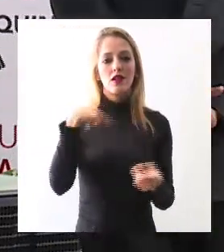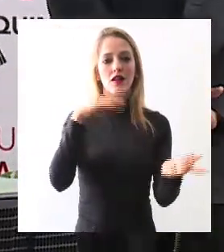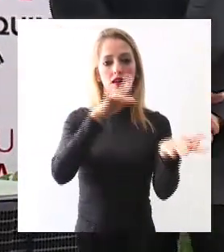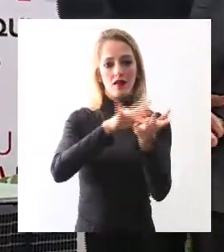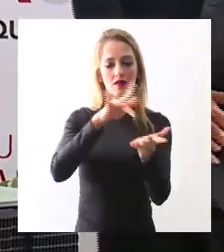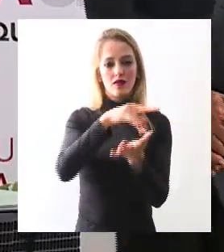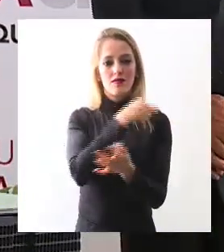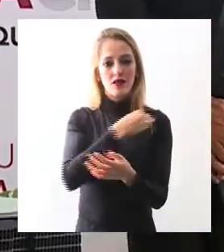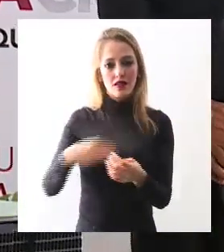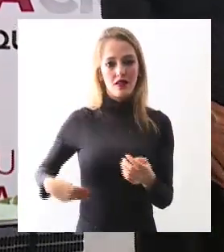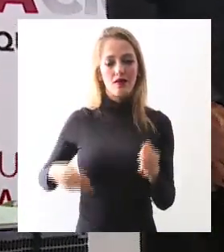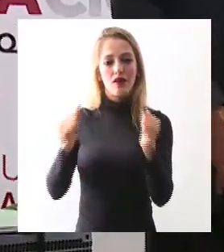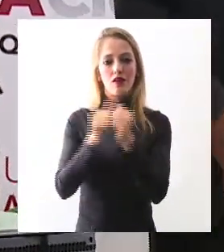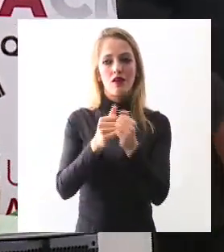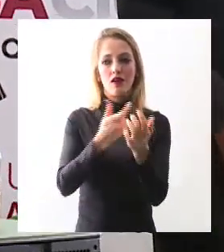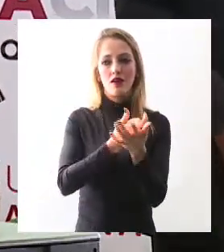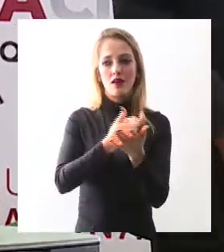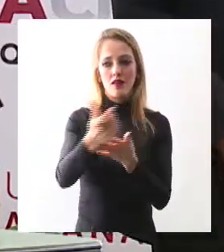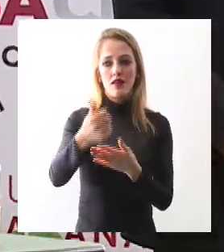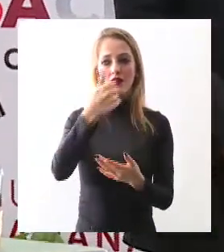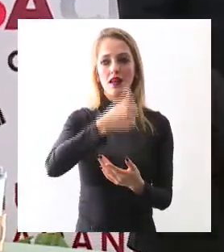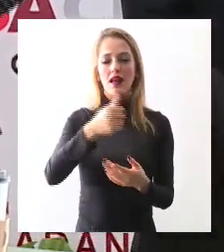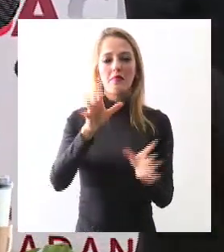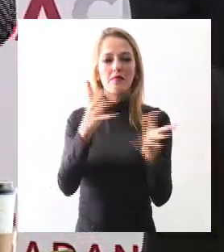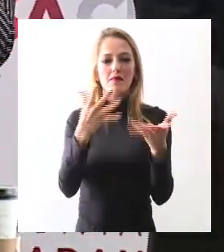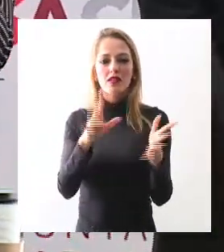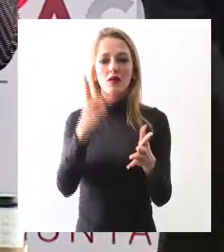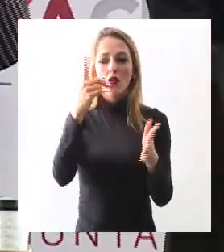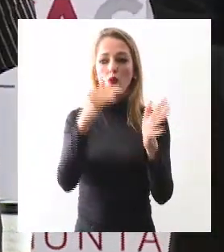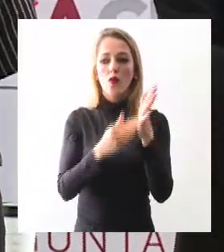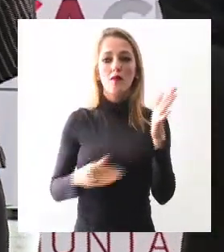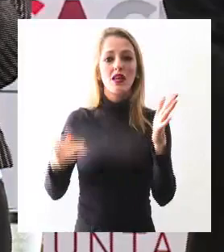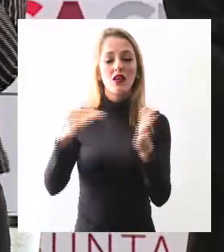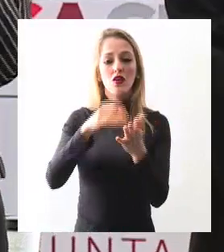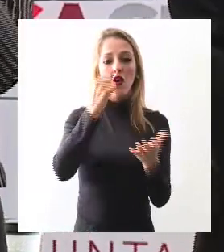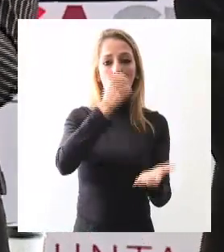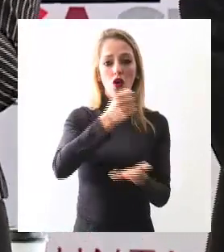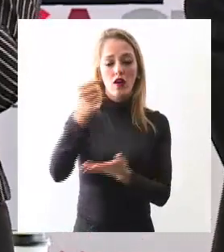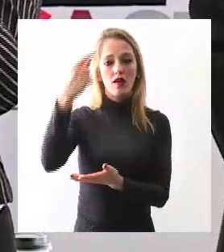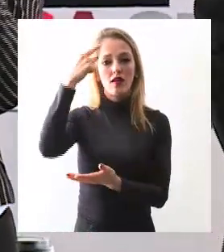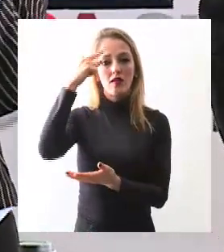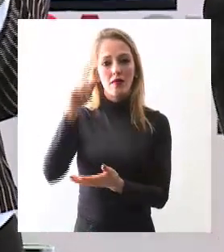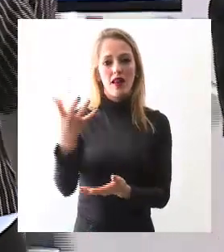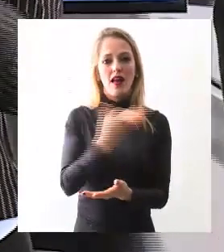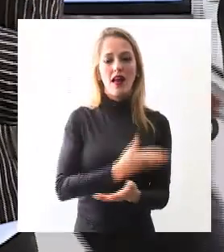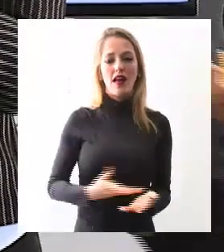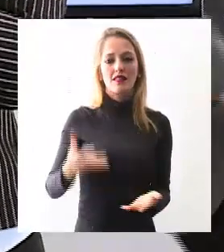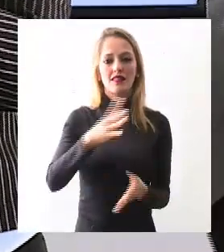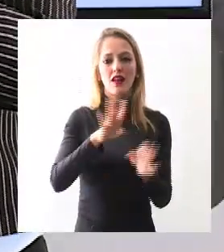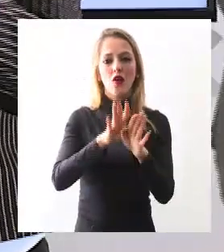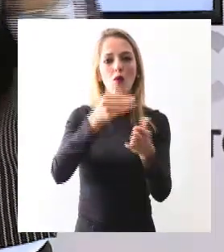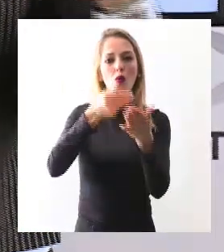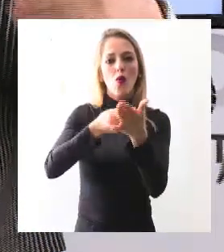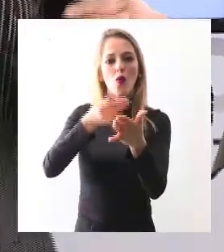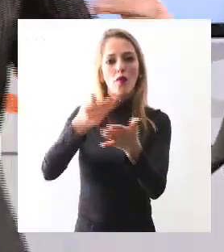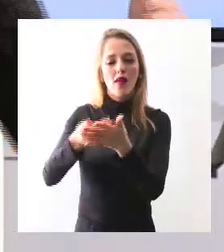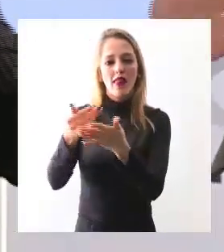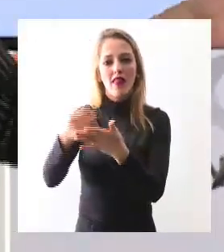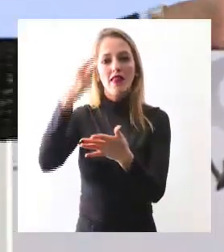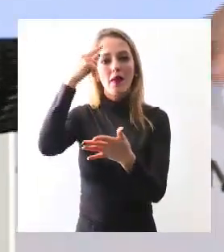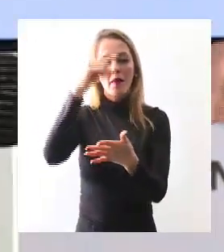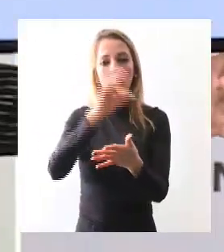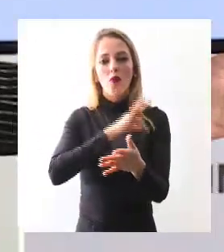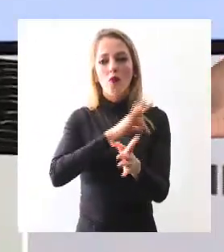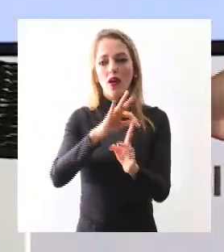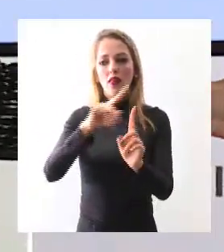al municipio con financiamiento de casi un millón y medio para hacer humedales de oxidación que se suman